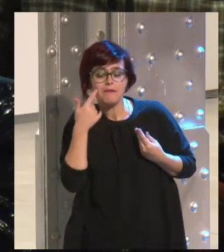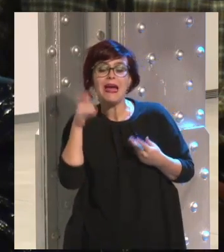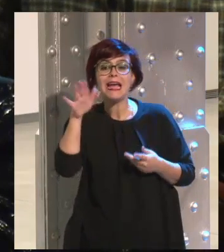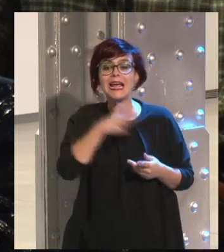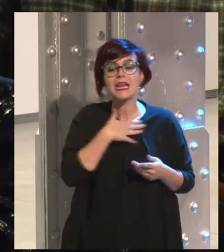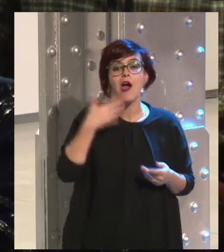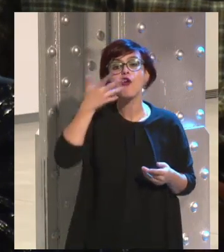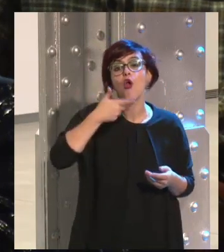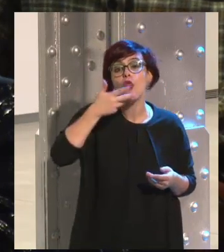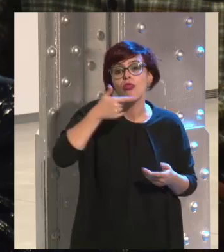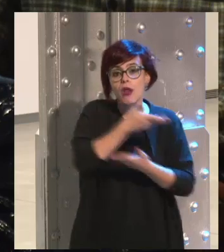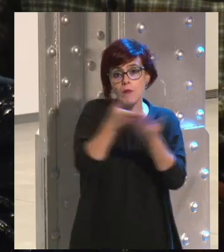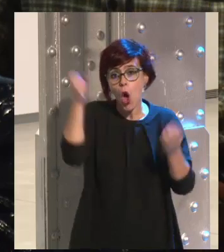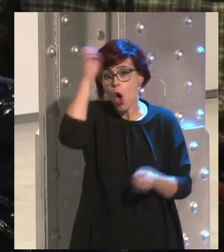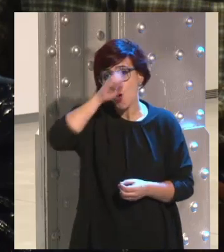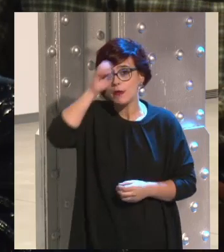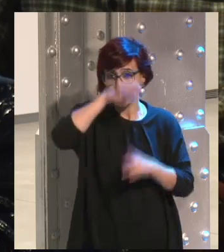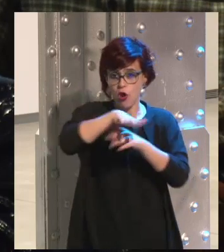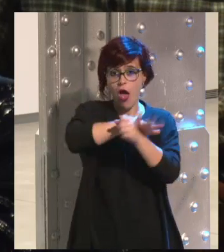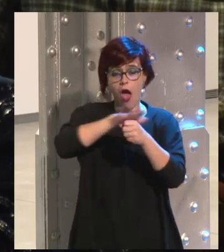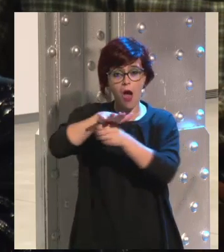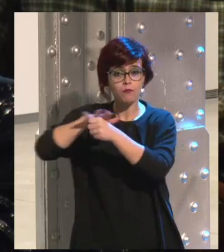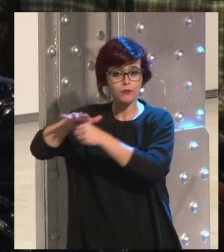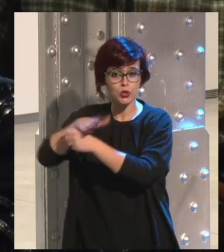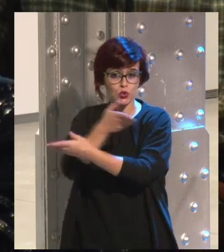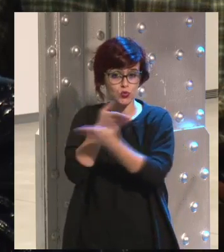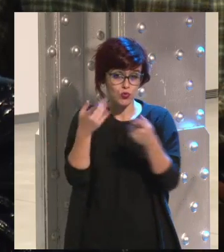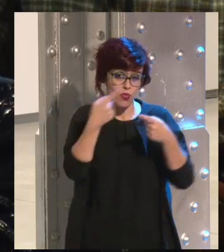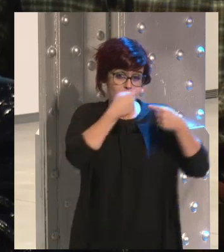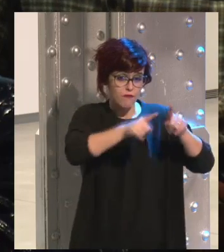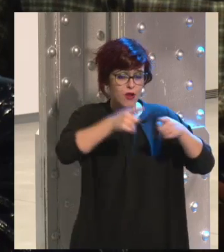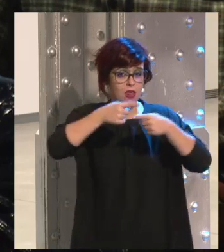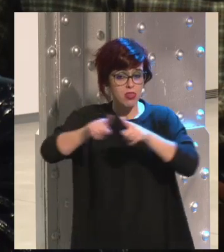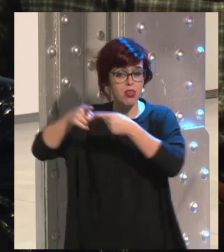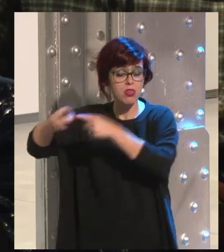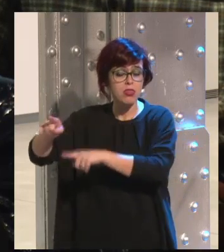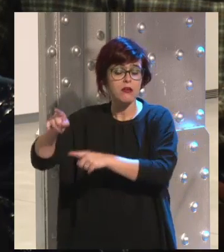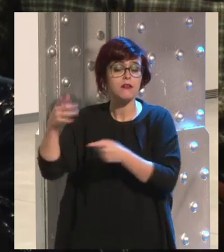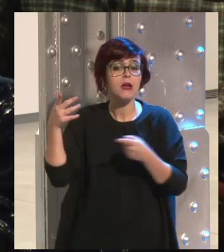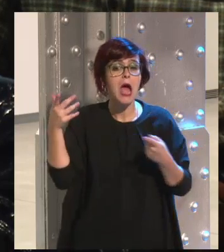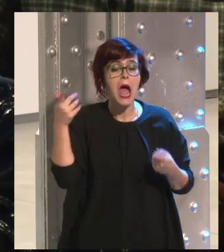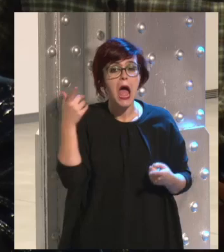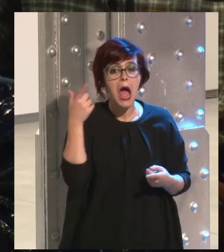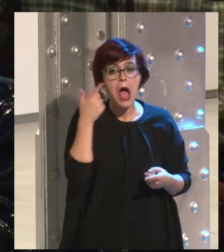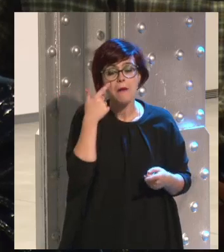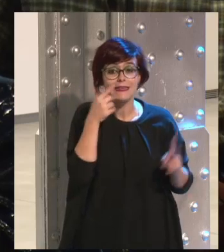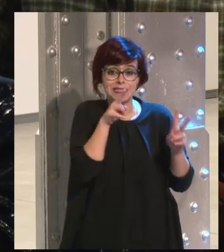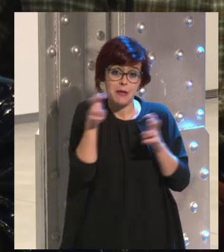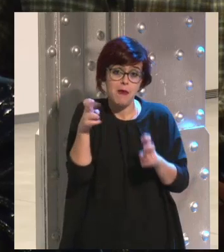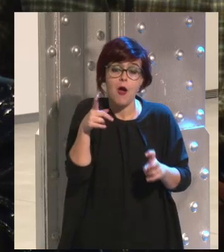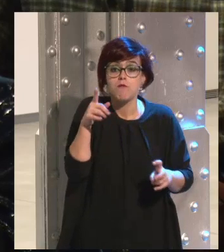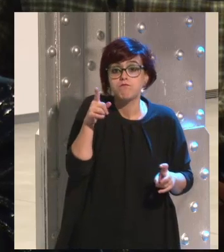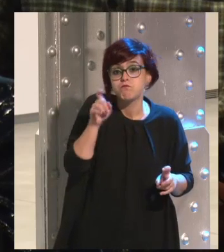poquito cuál era vuestra opinión desde las diferentes áreas que vosotros tocáis cómo valoráis este tema